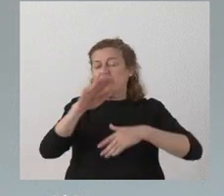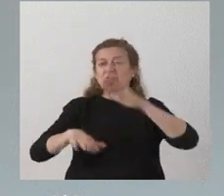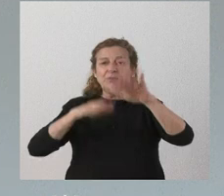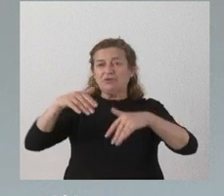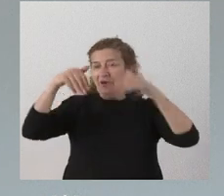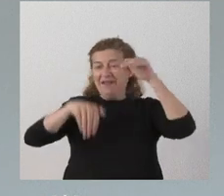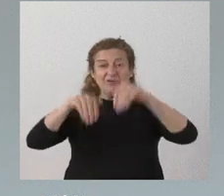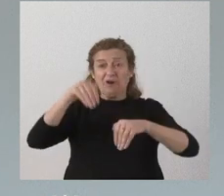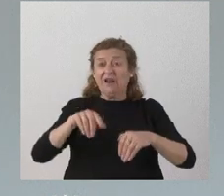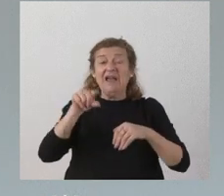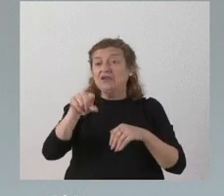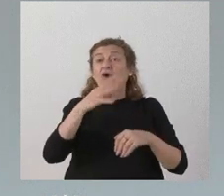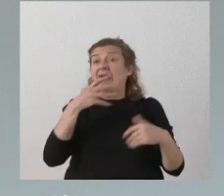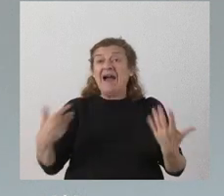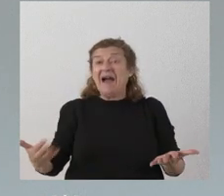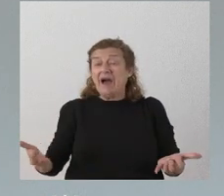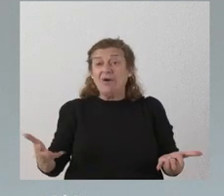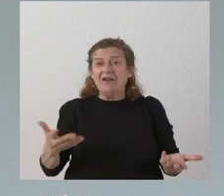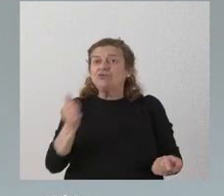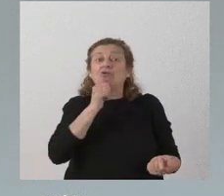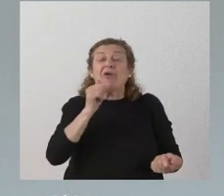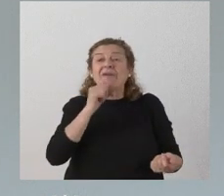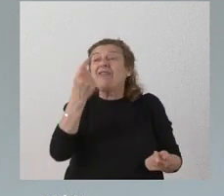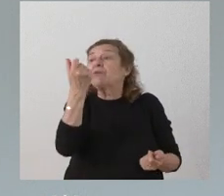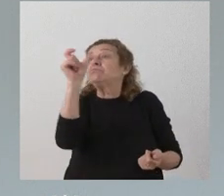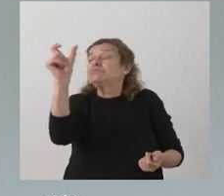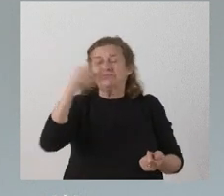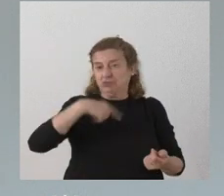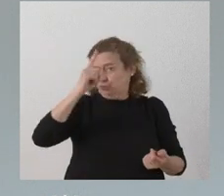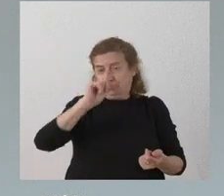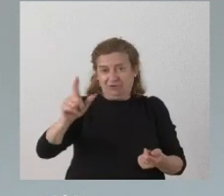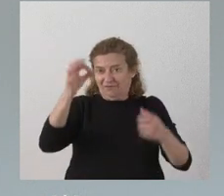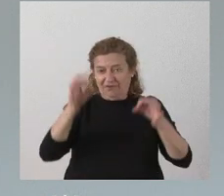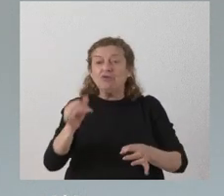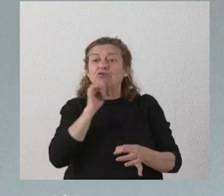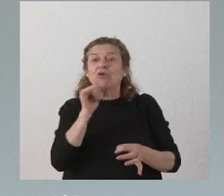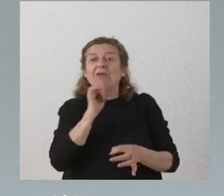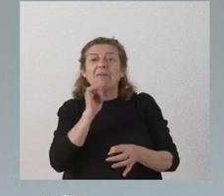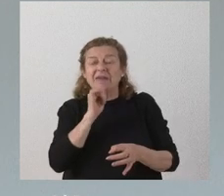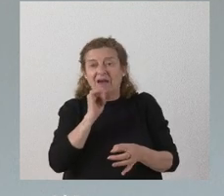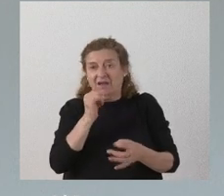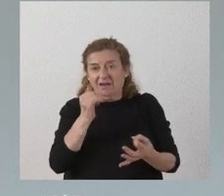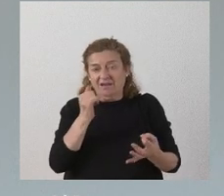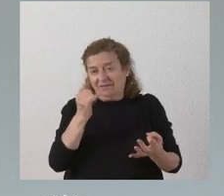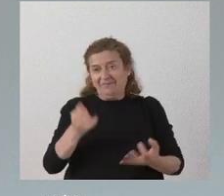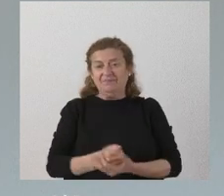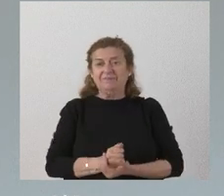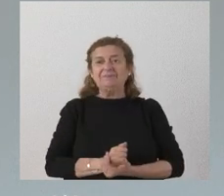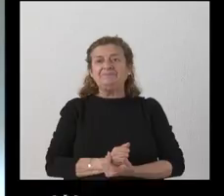eso en este momento no tiene una cuantificación económica efectiva y certera